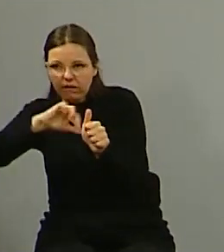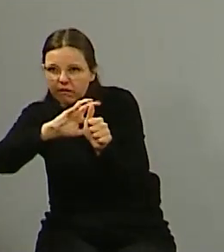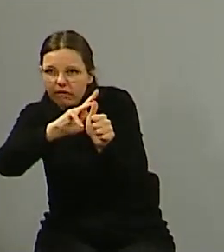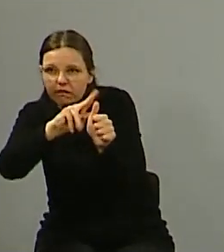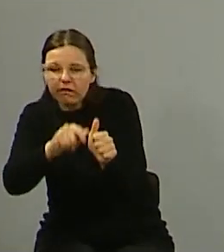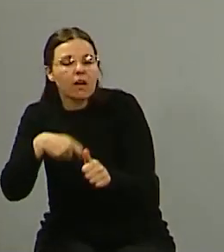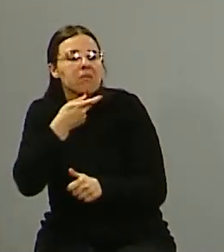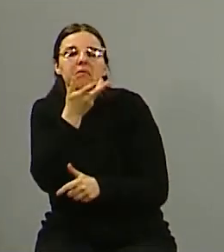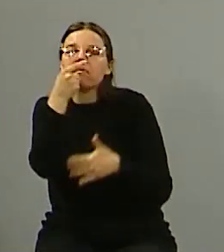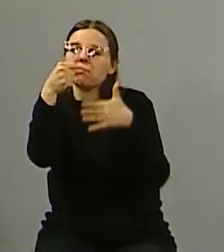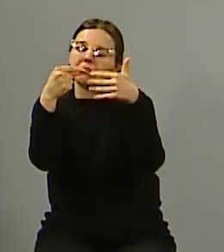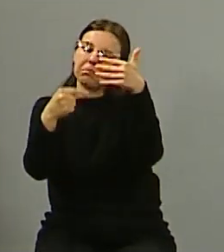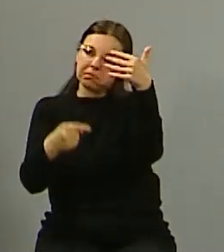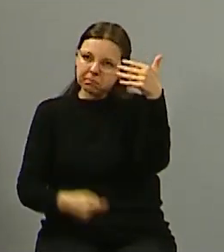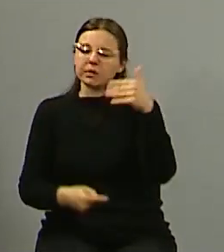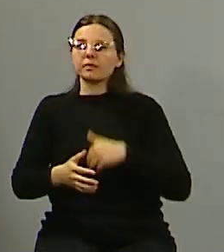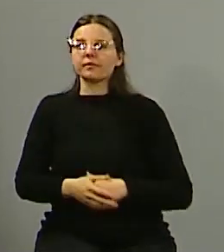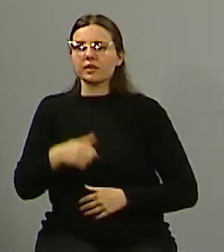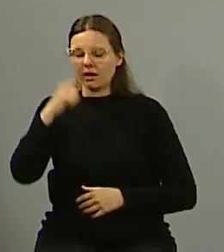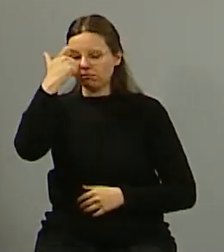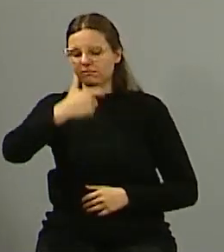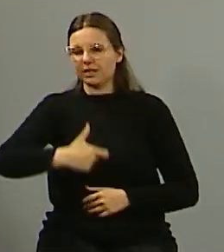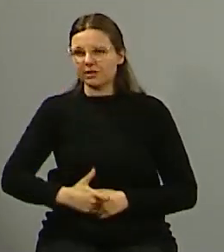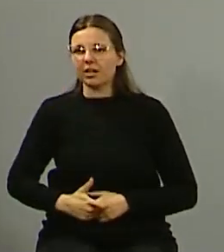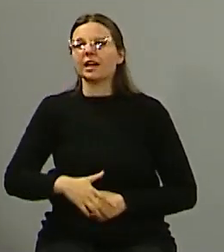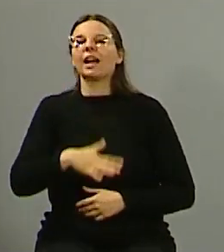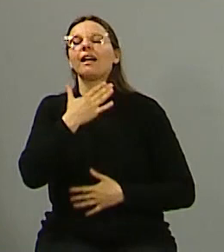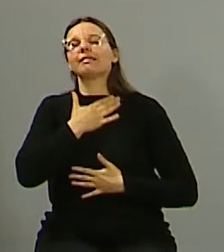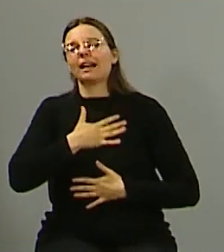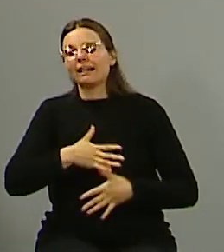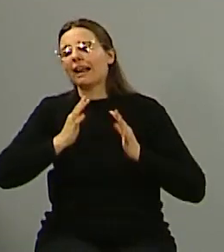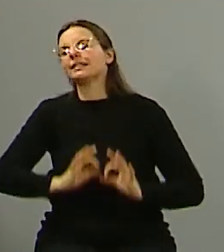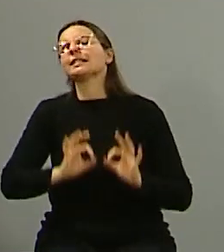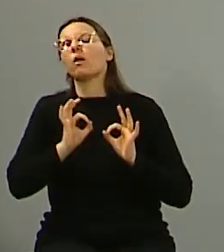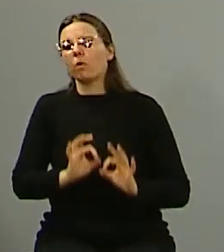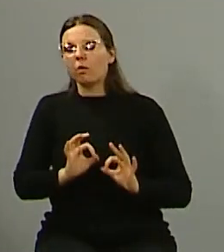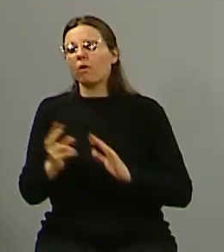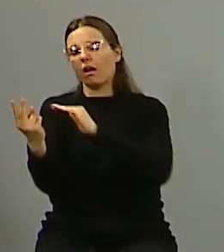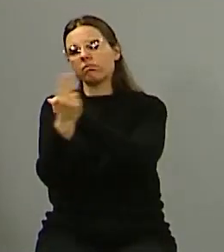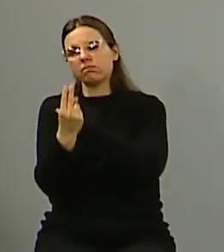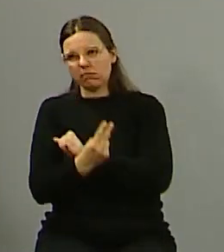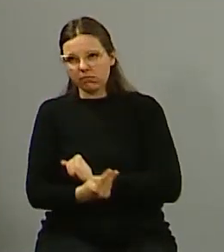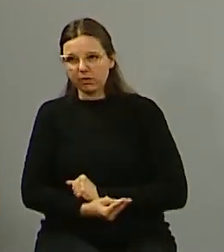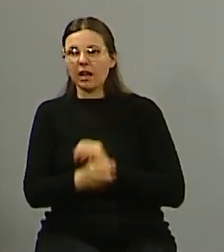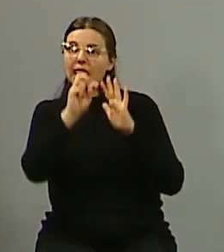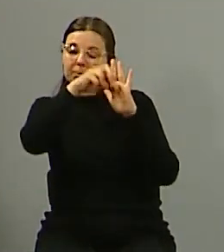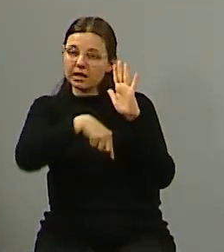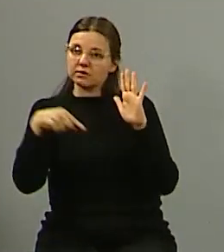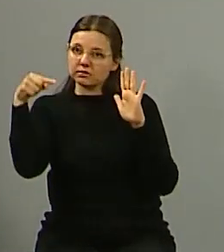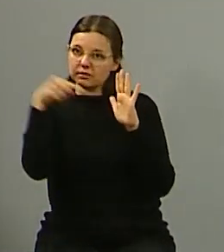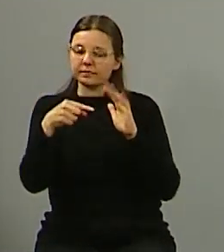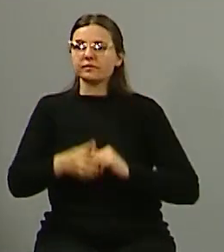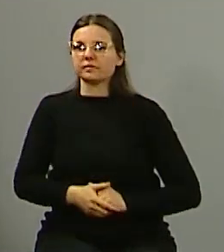distintas cosas que hacen que las personas se puedan sentir más cuidadas y esa aplicación como te decía se va